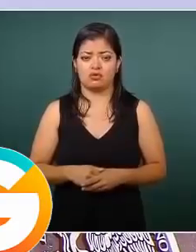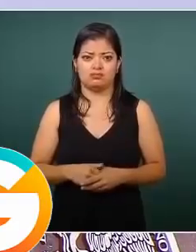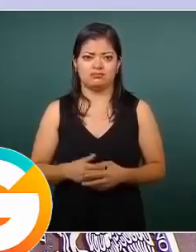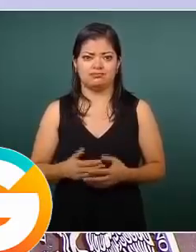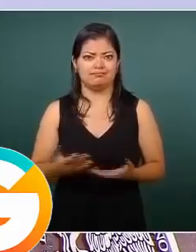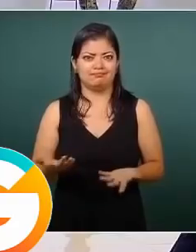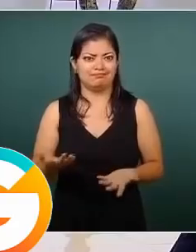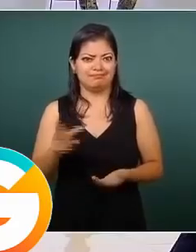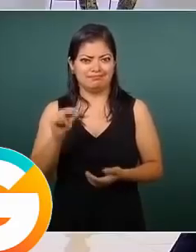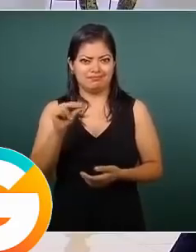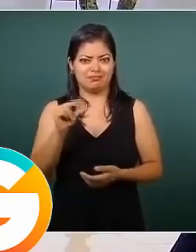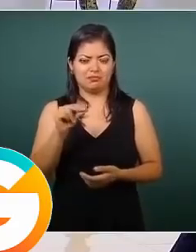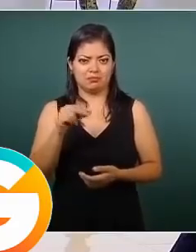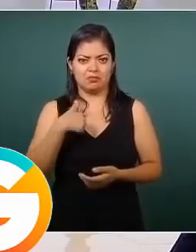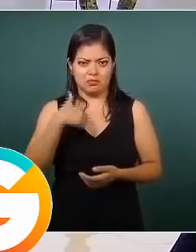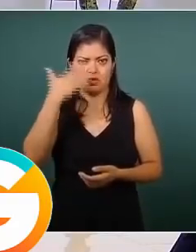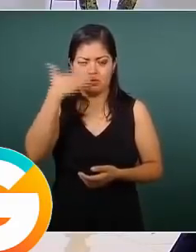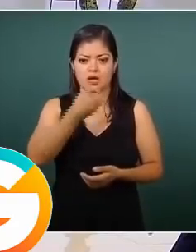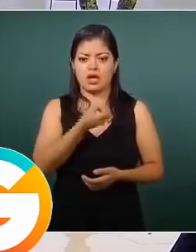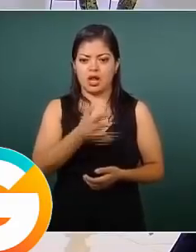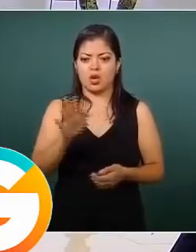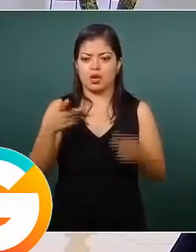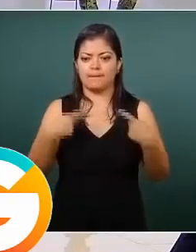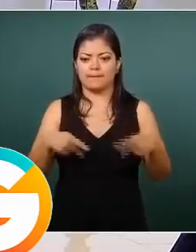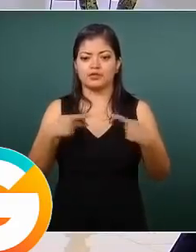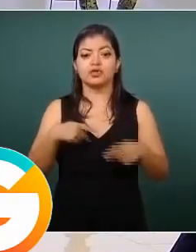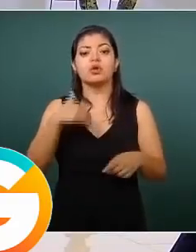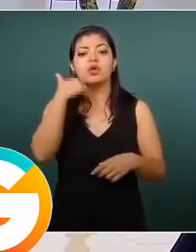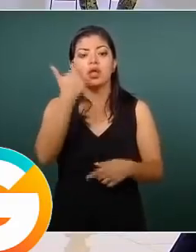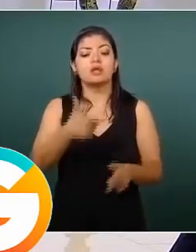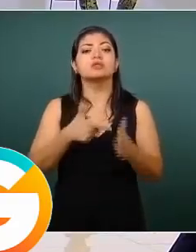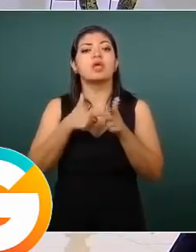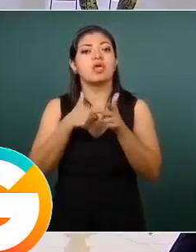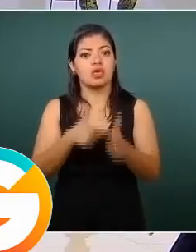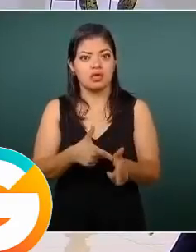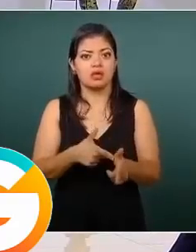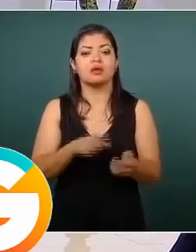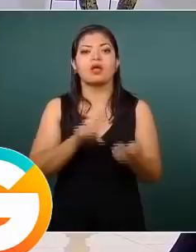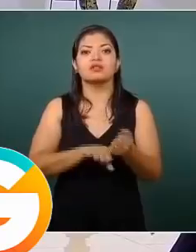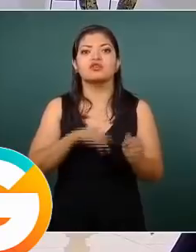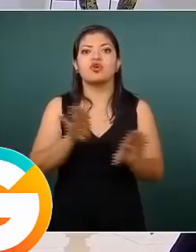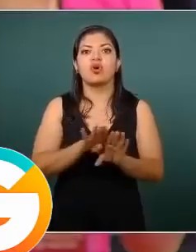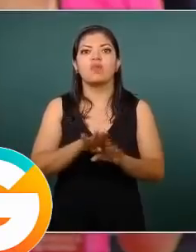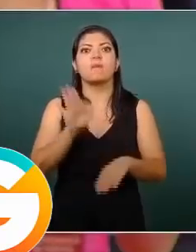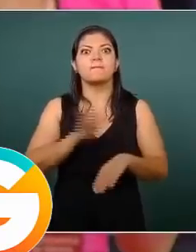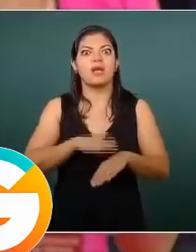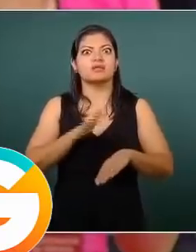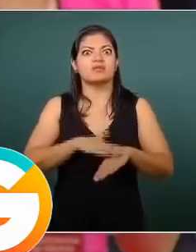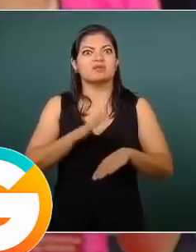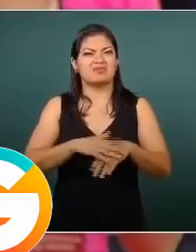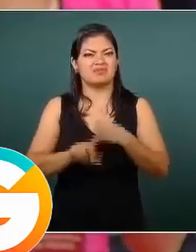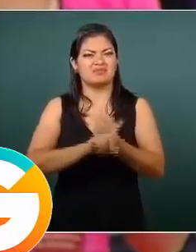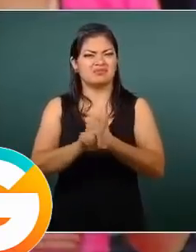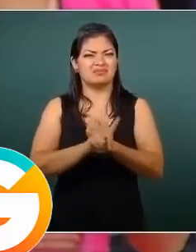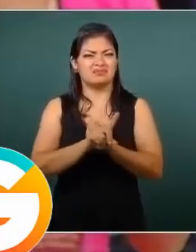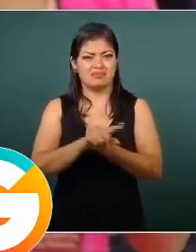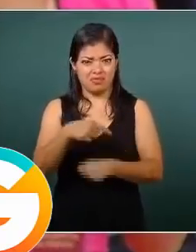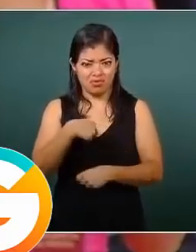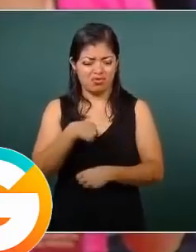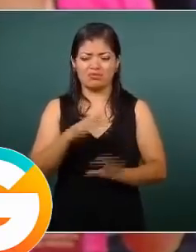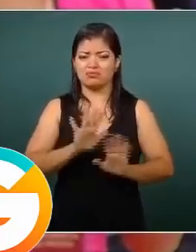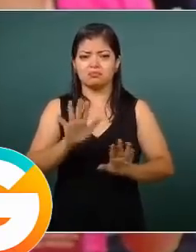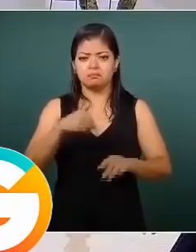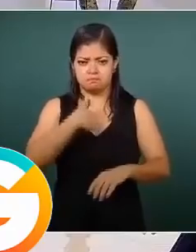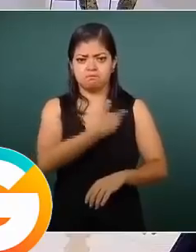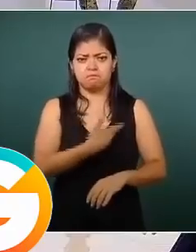yo sé que hay quienes todavía, como te escucho, quieren seguir echándole leña al fuego. No le voy a entrar, yo al presidente